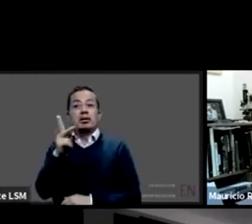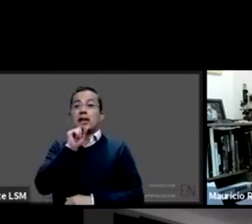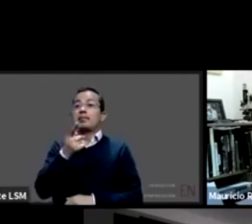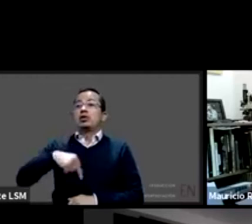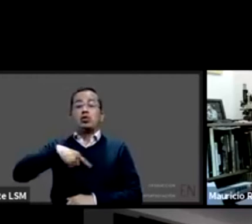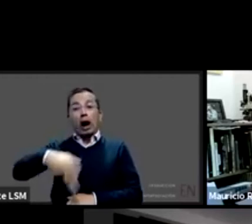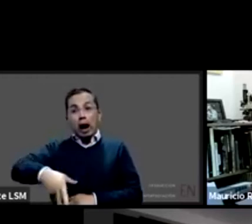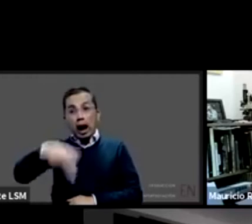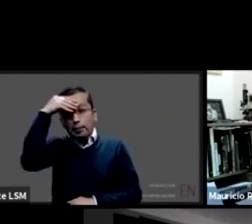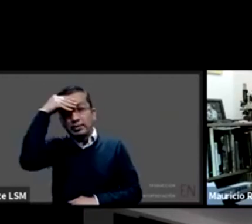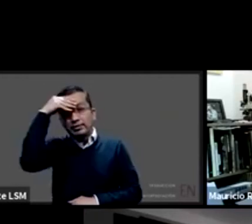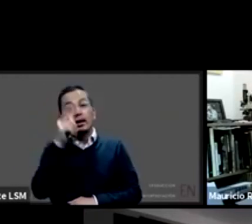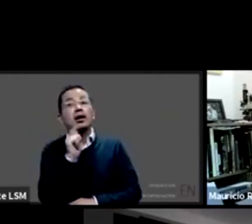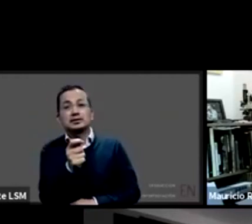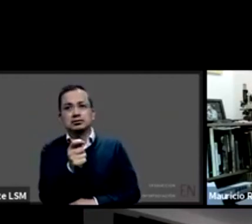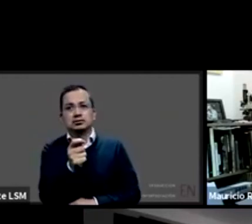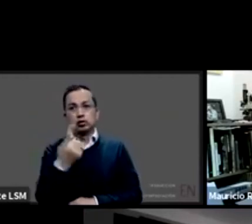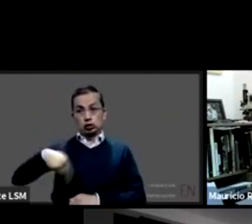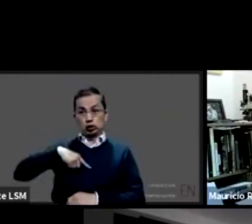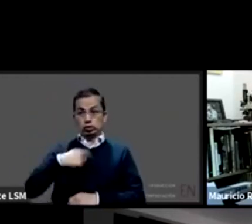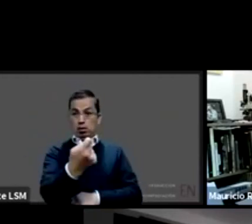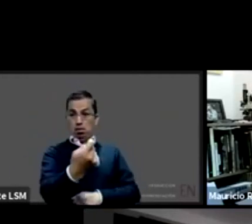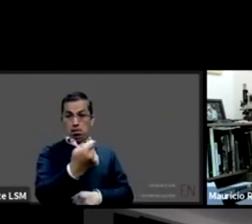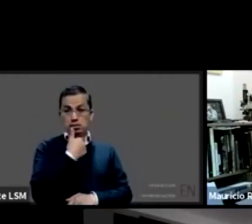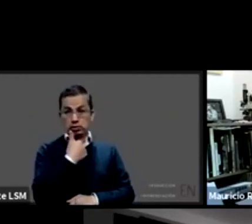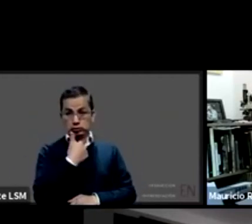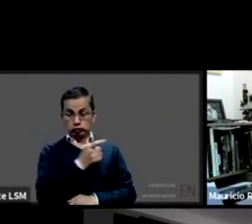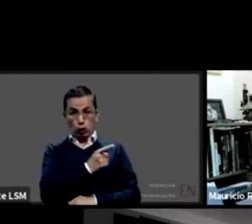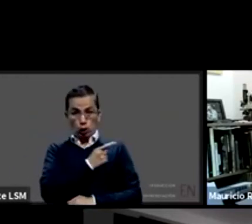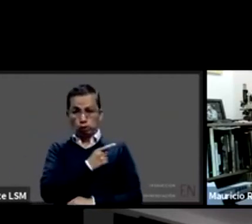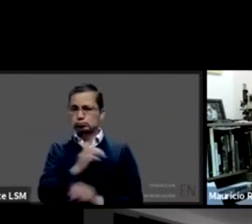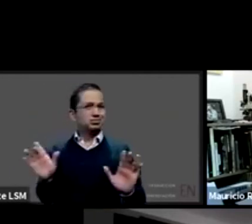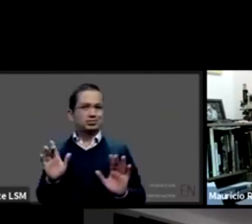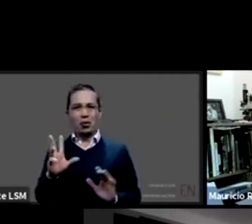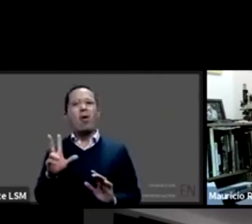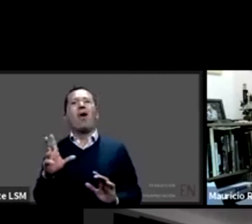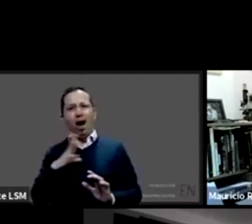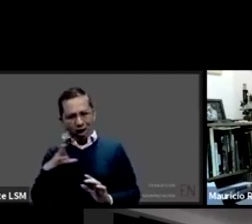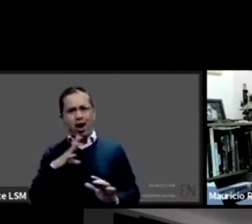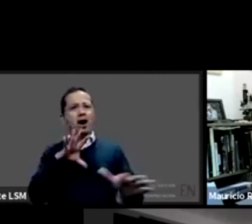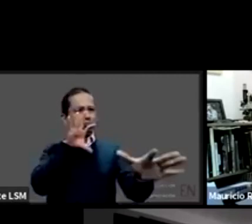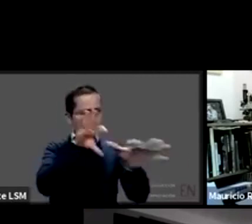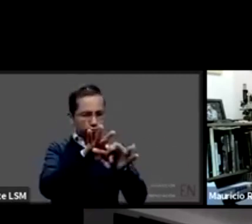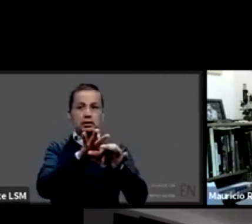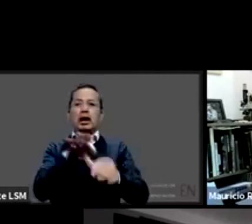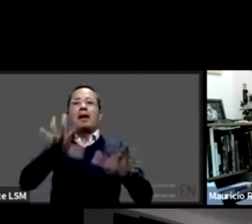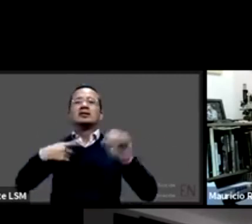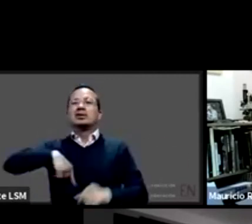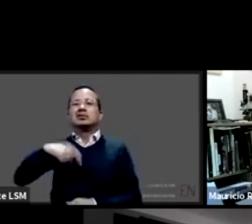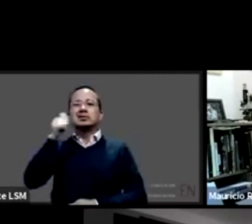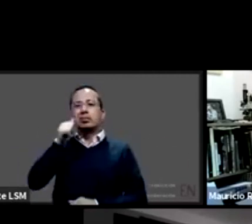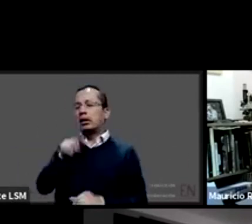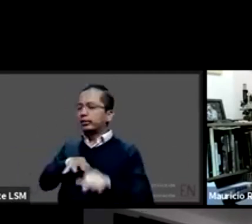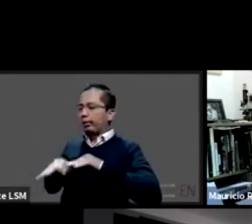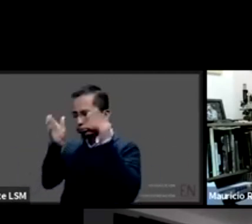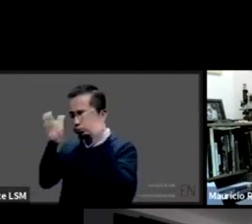solos y que las alianzas que habitualmente nunca hace uno deben de utilizarse cuando